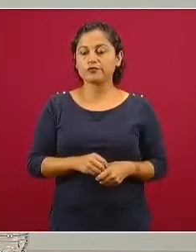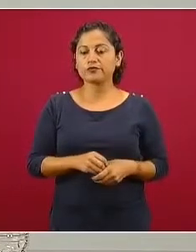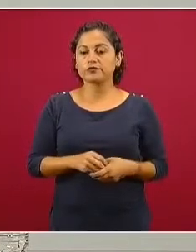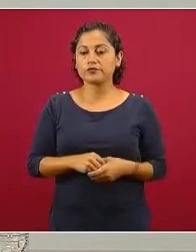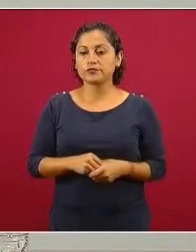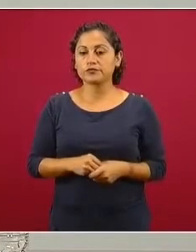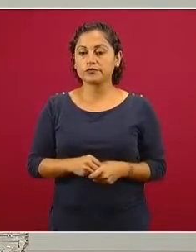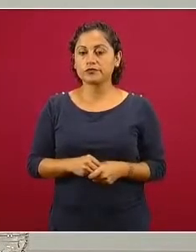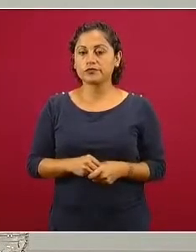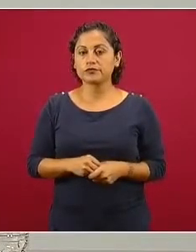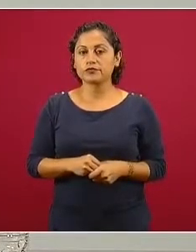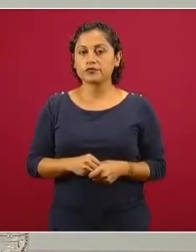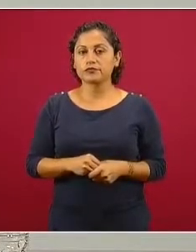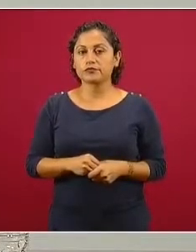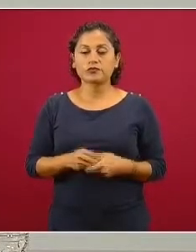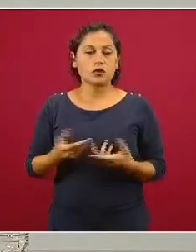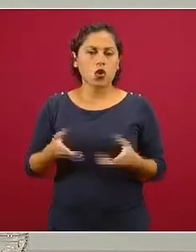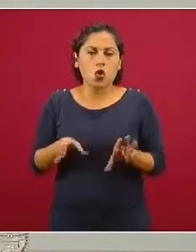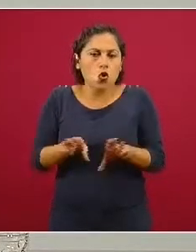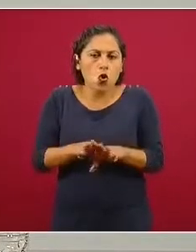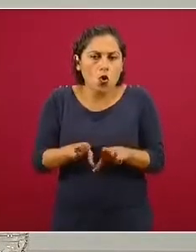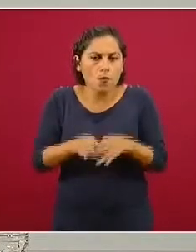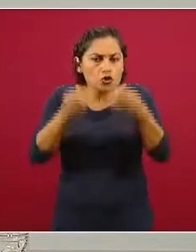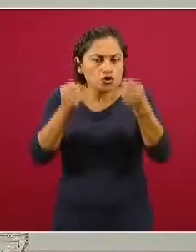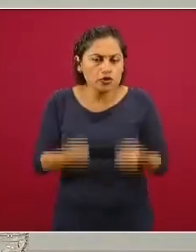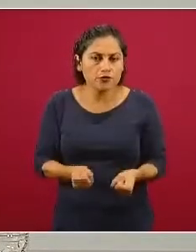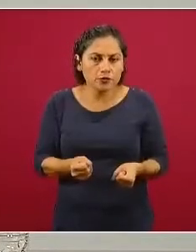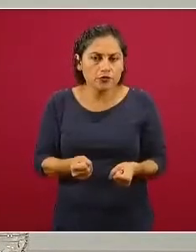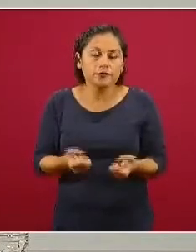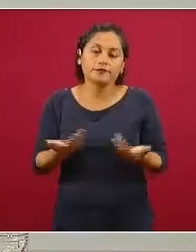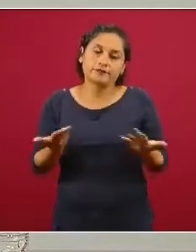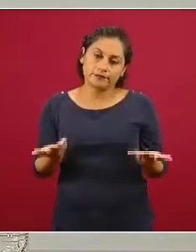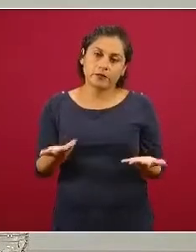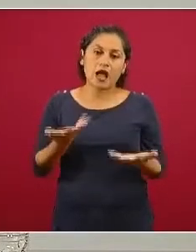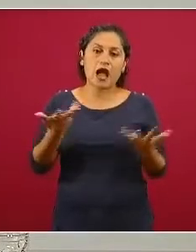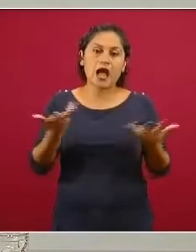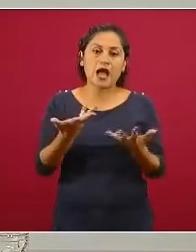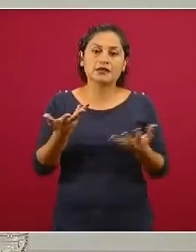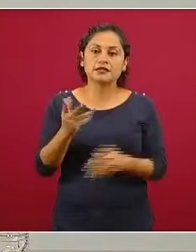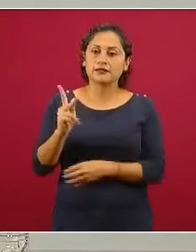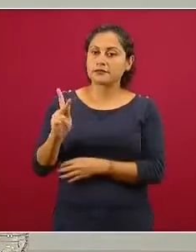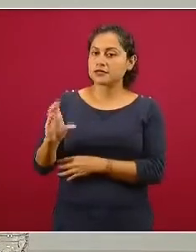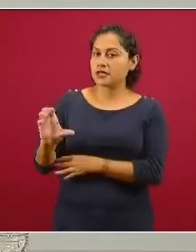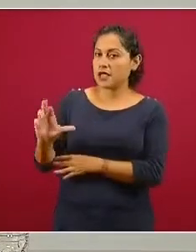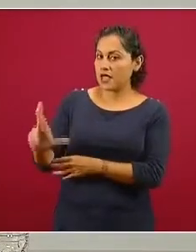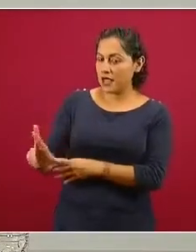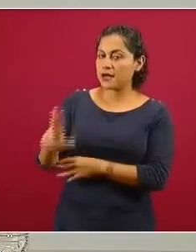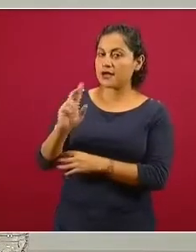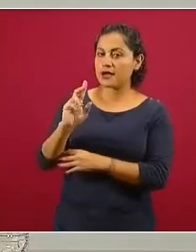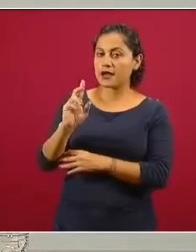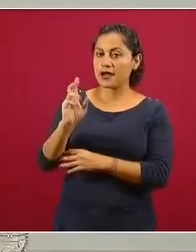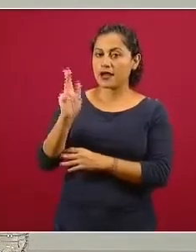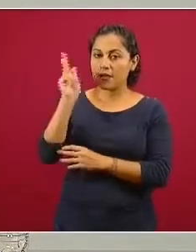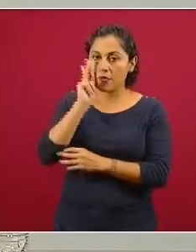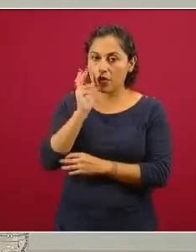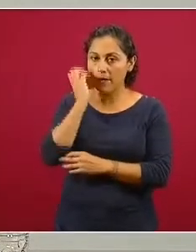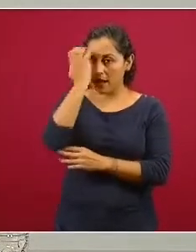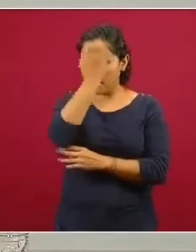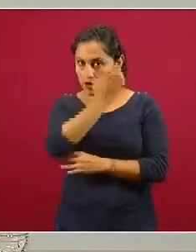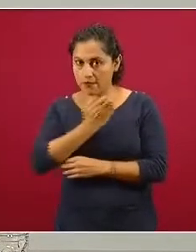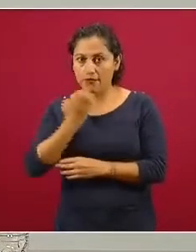El estándar de oro para esto es la prueba PCR, que es la que